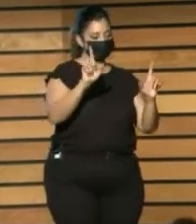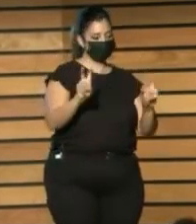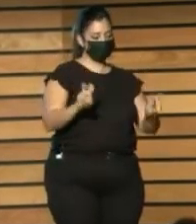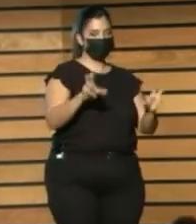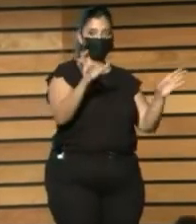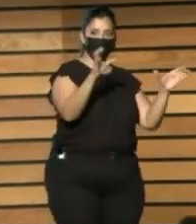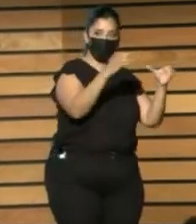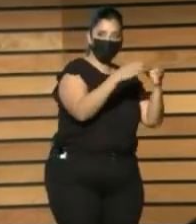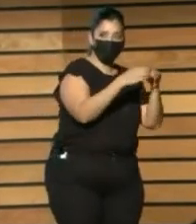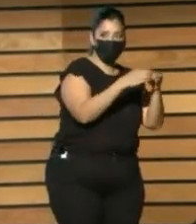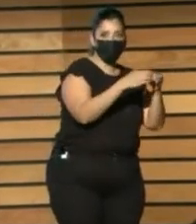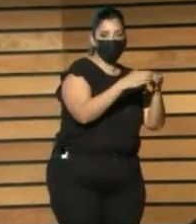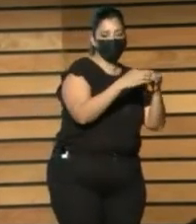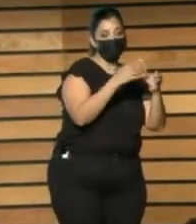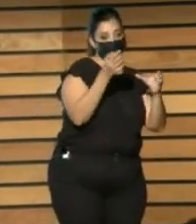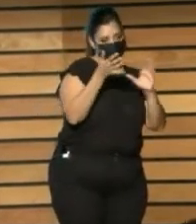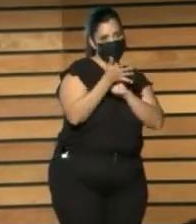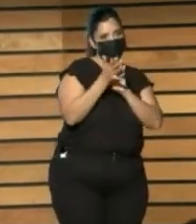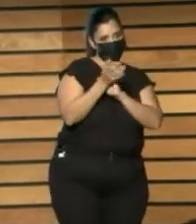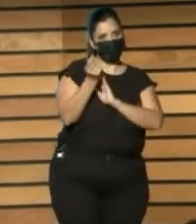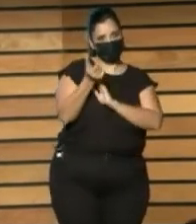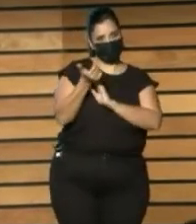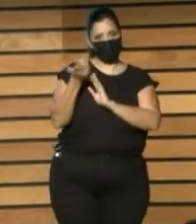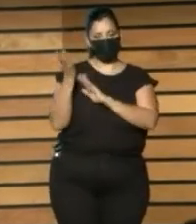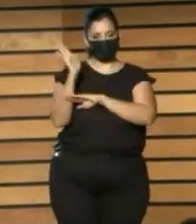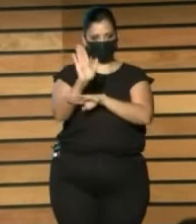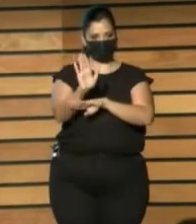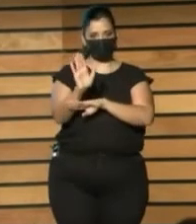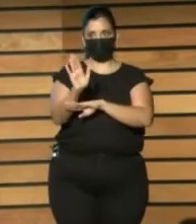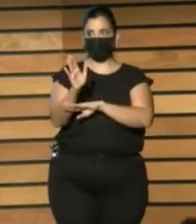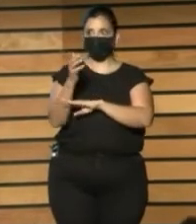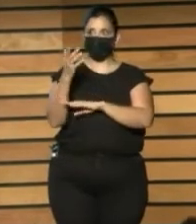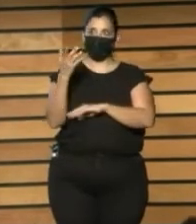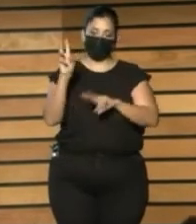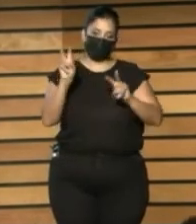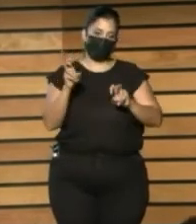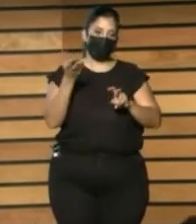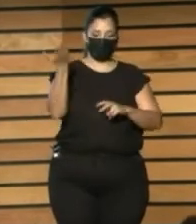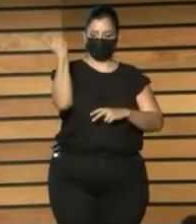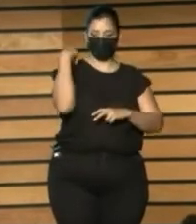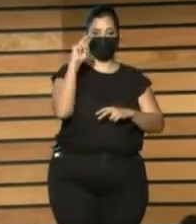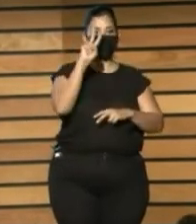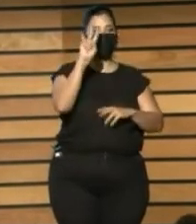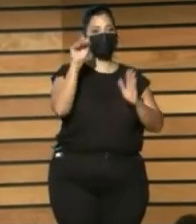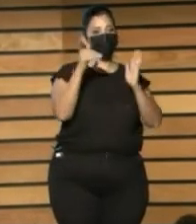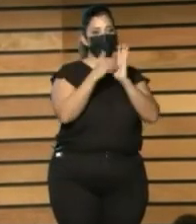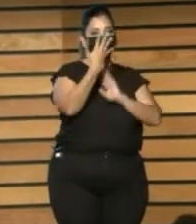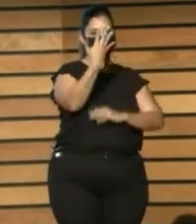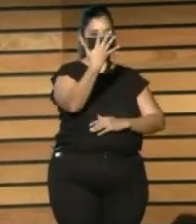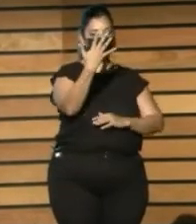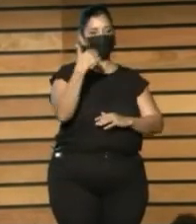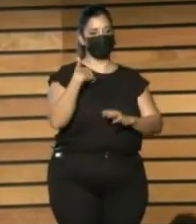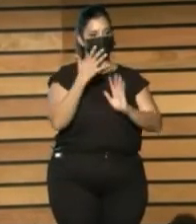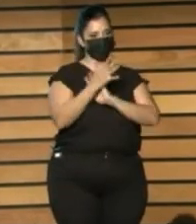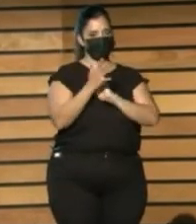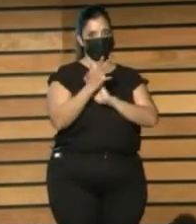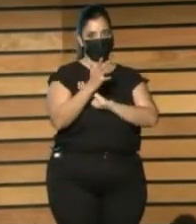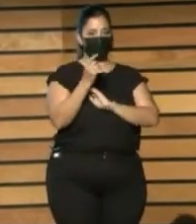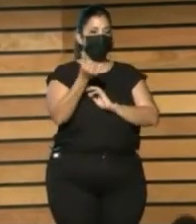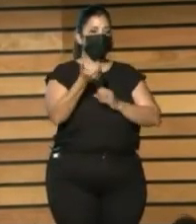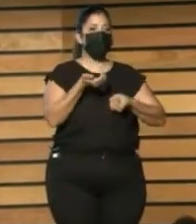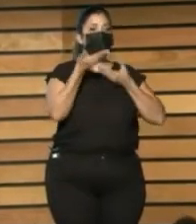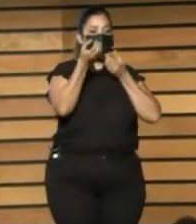intensidad Los explico Aquí En relación A un artículo Mío Que publiqué En el año 2005 Donde hablo De estos